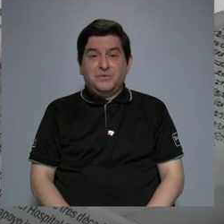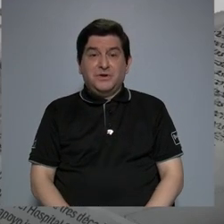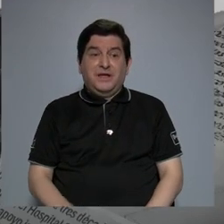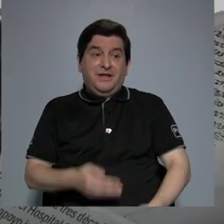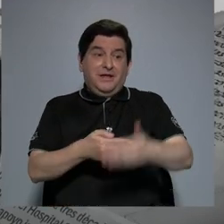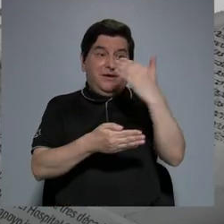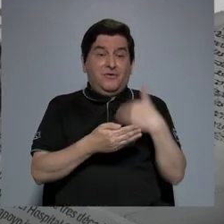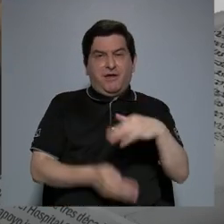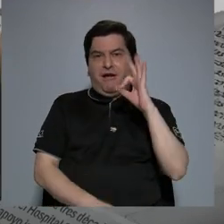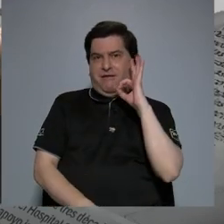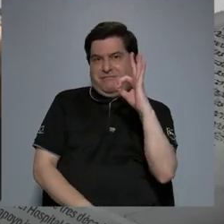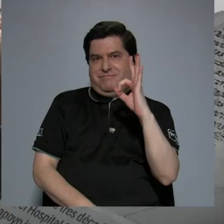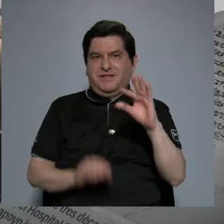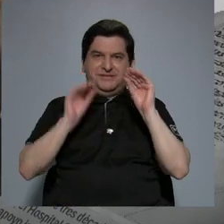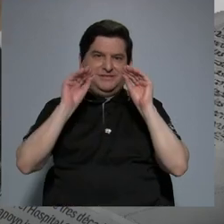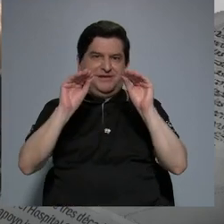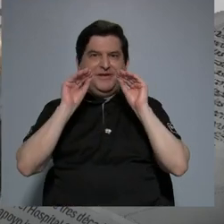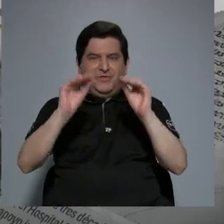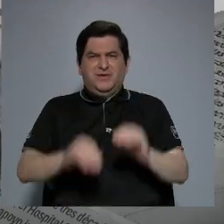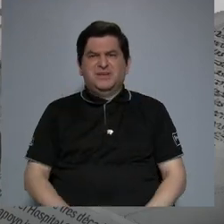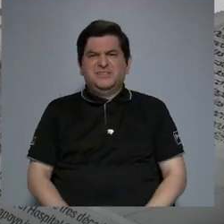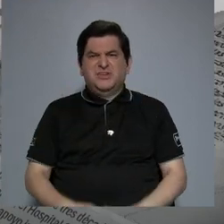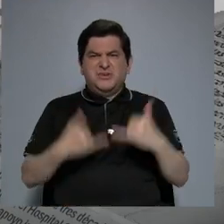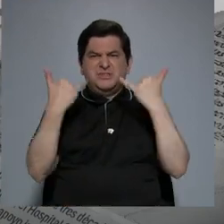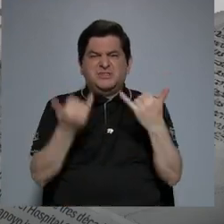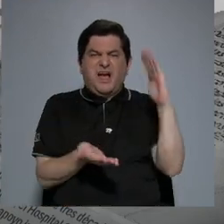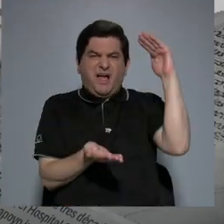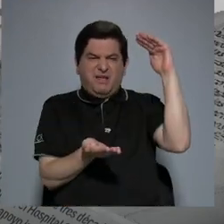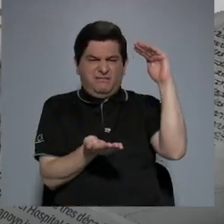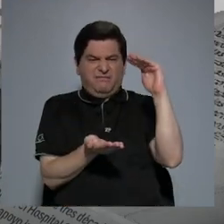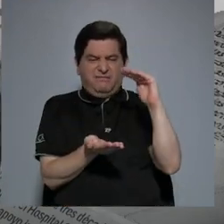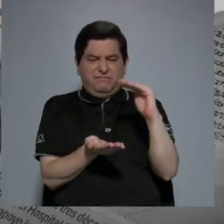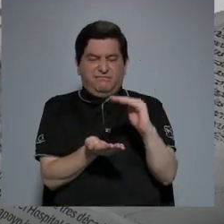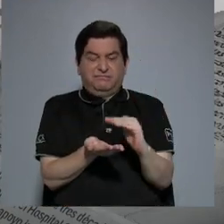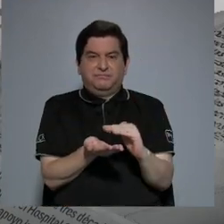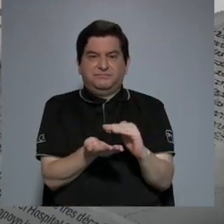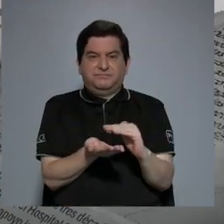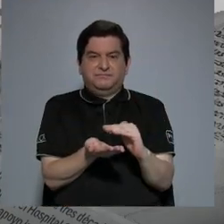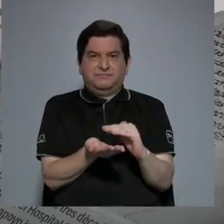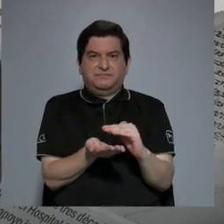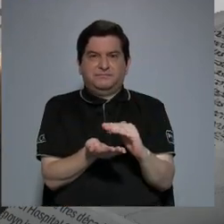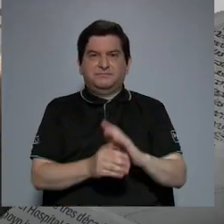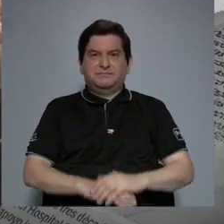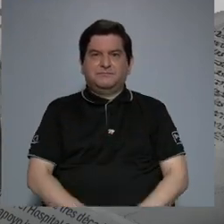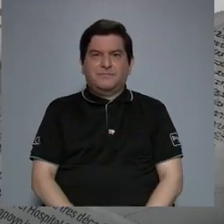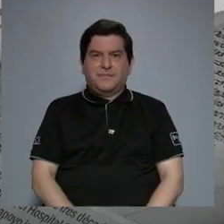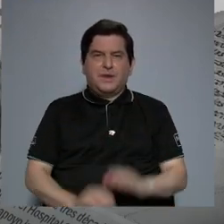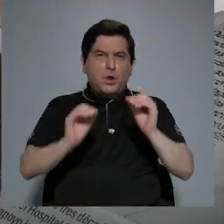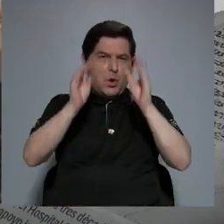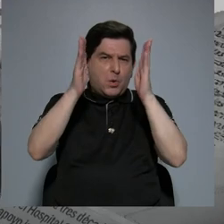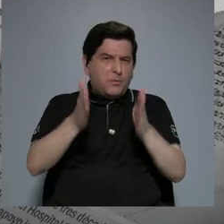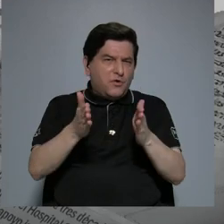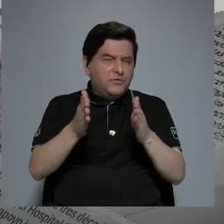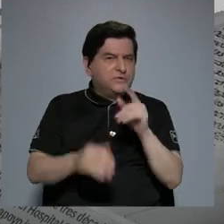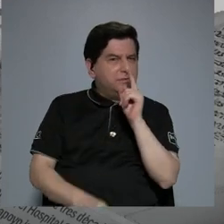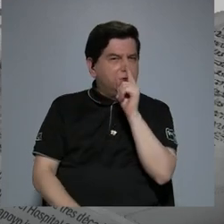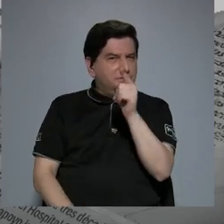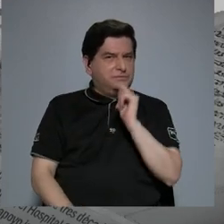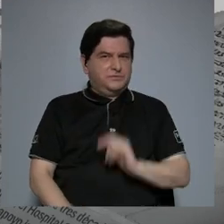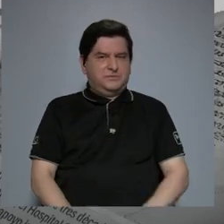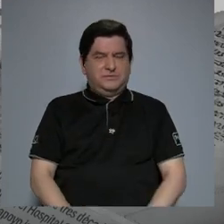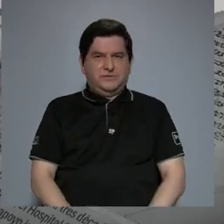dominguiar, que era la educación, se ha venido abajo. Y como docente, como educador,